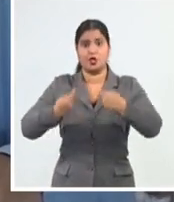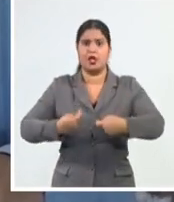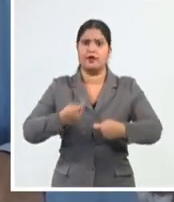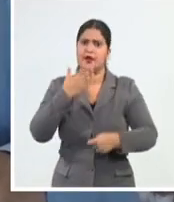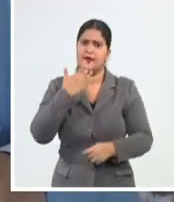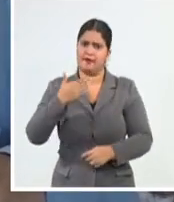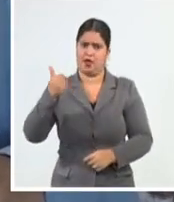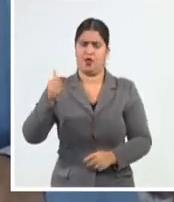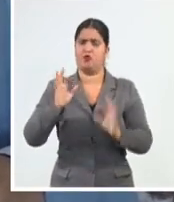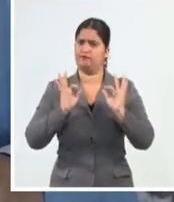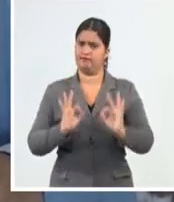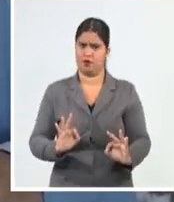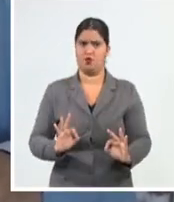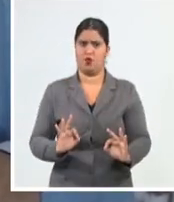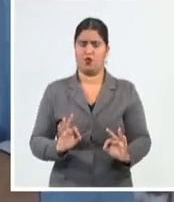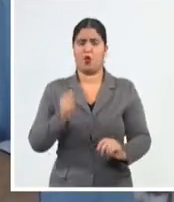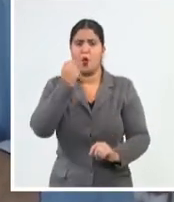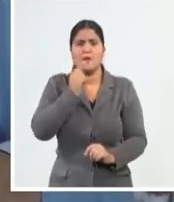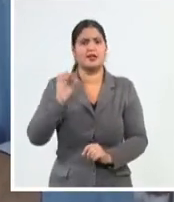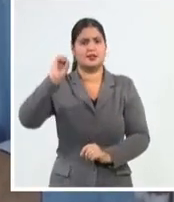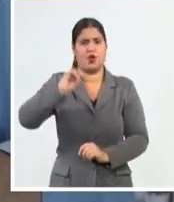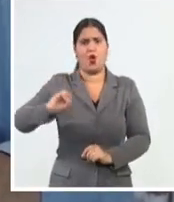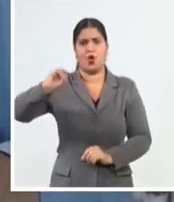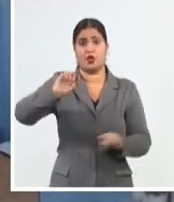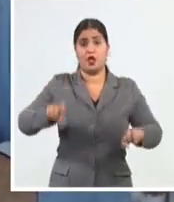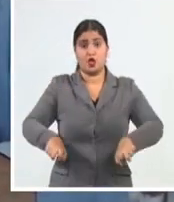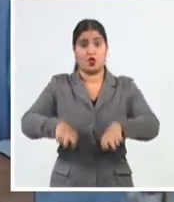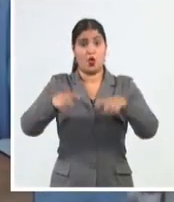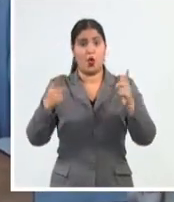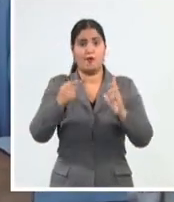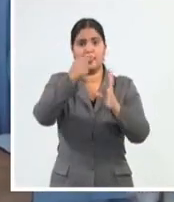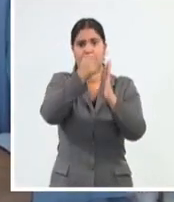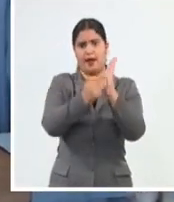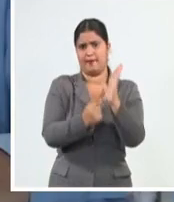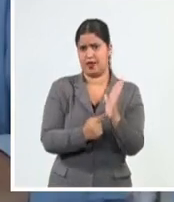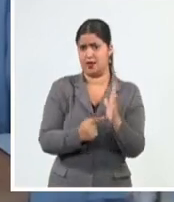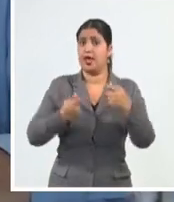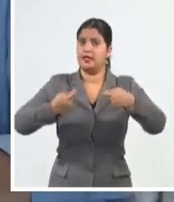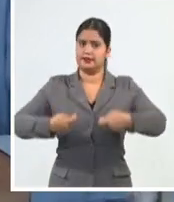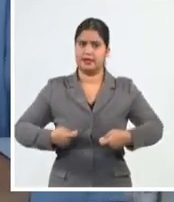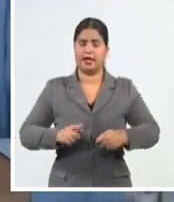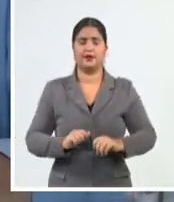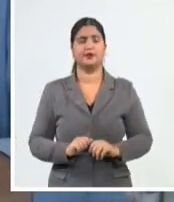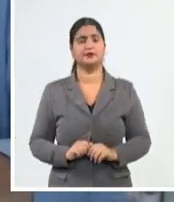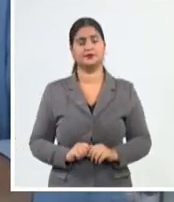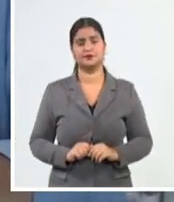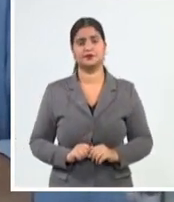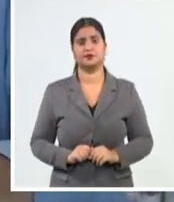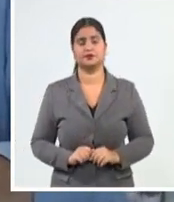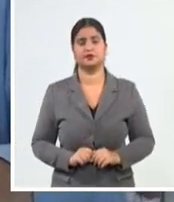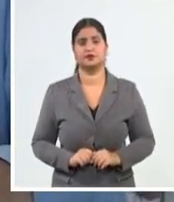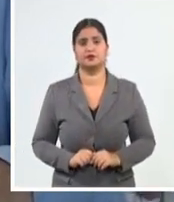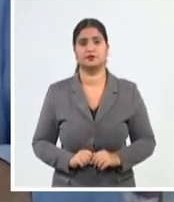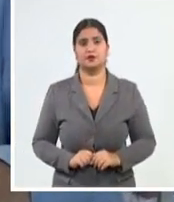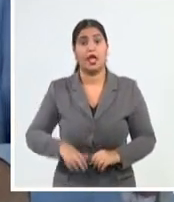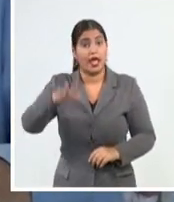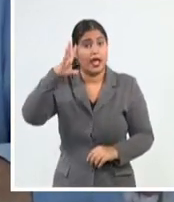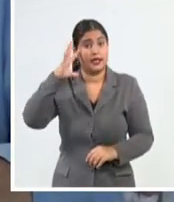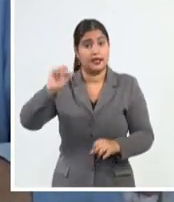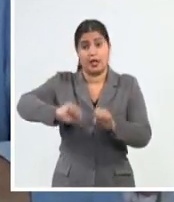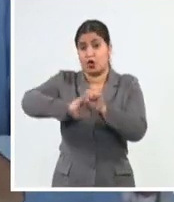el municipio, del cumplimiento riguroso de las medidas, del incremento de la percepción del riesgo de la población